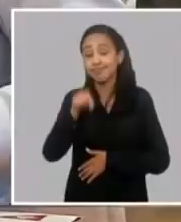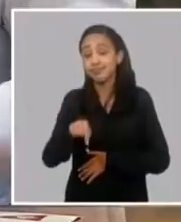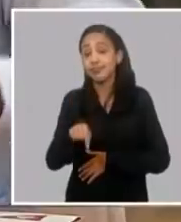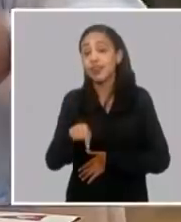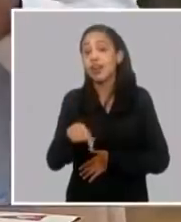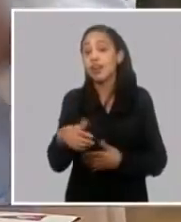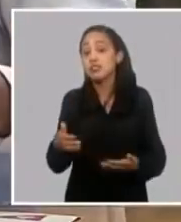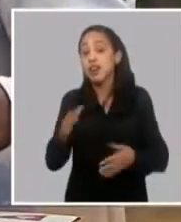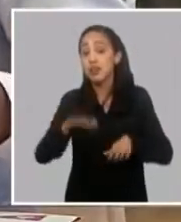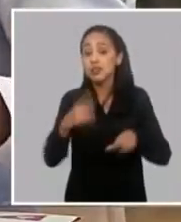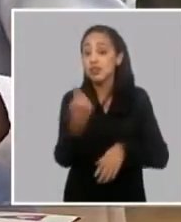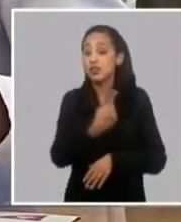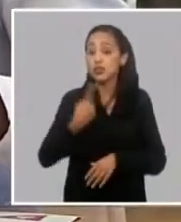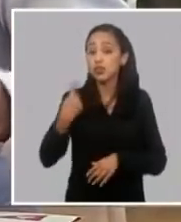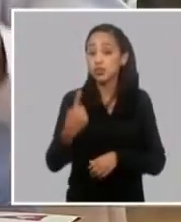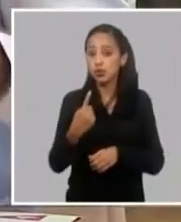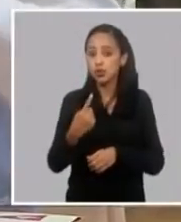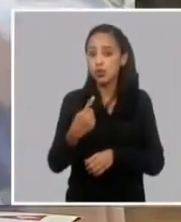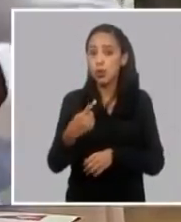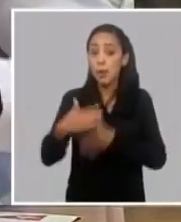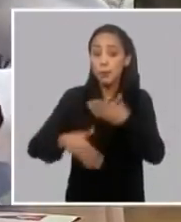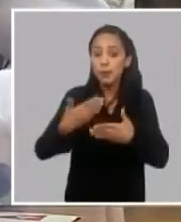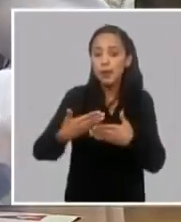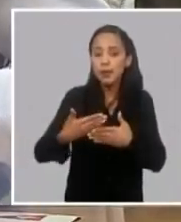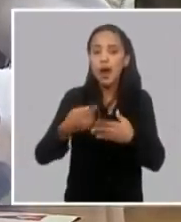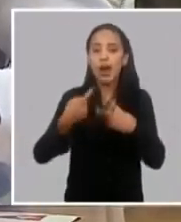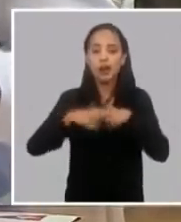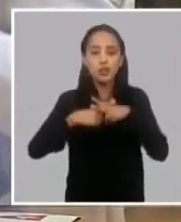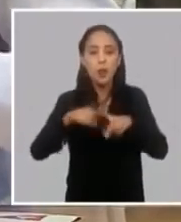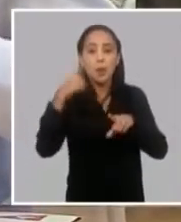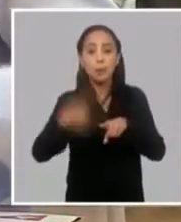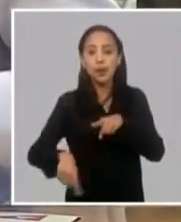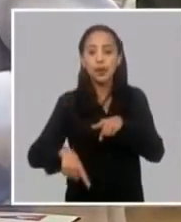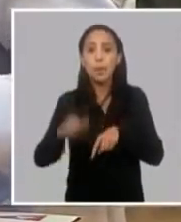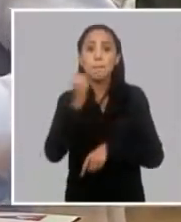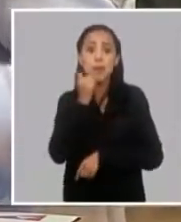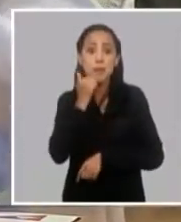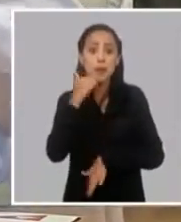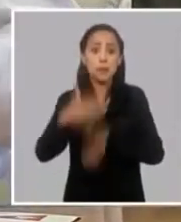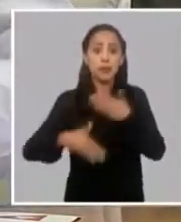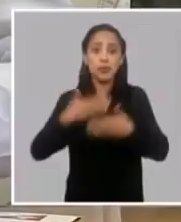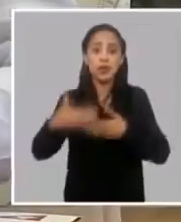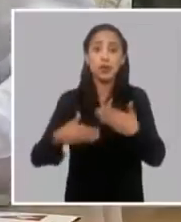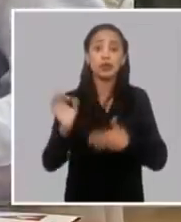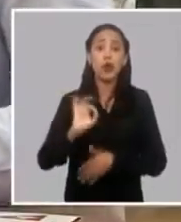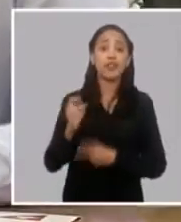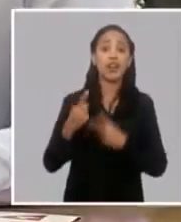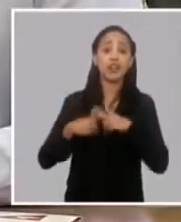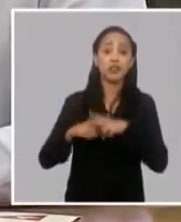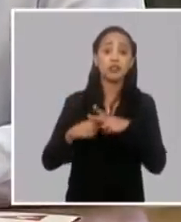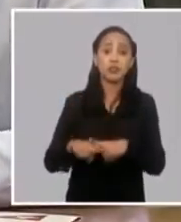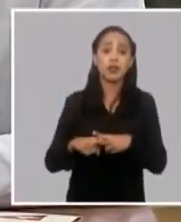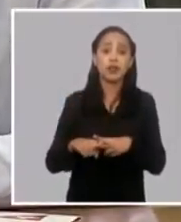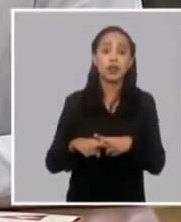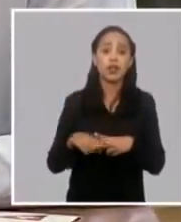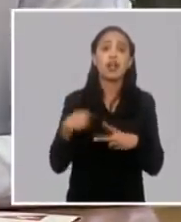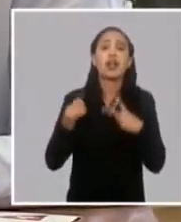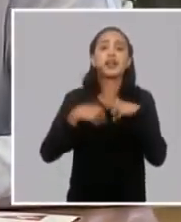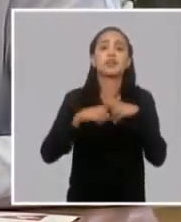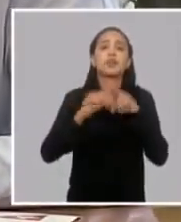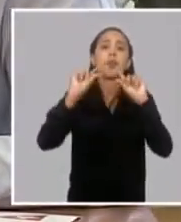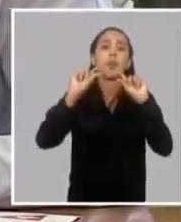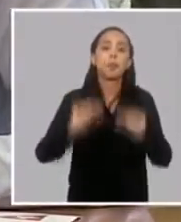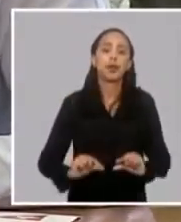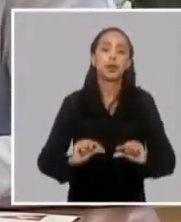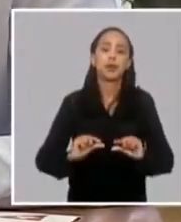entonces que aunque actuamos sobre los problemas se acumulan más los problemas sin resolver que los que podemos resolver por las